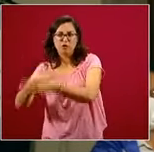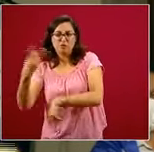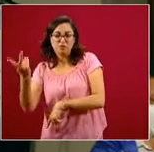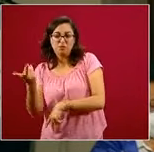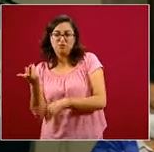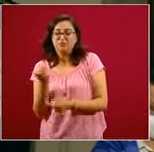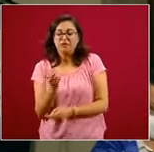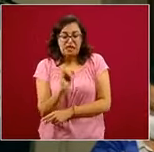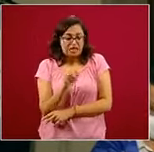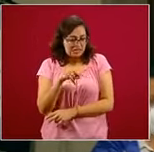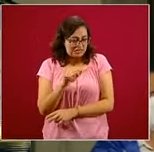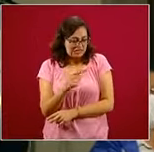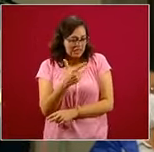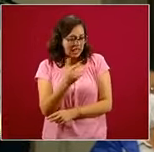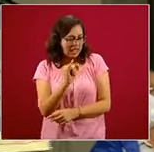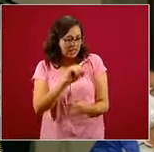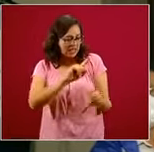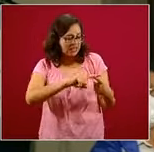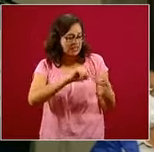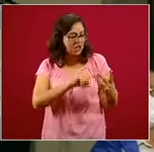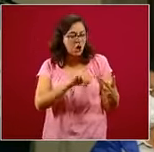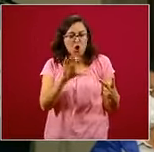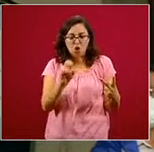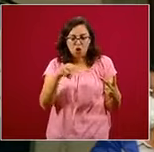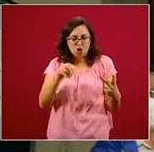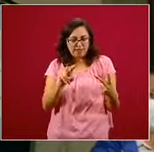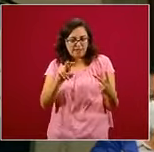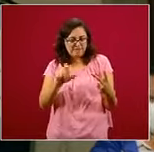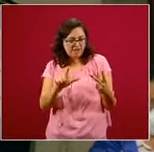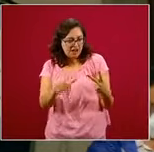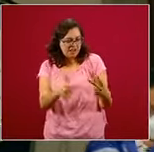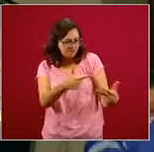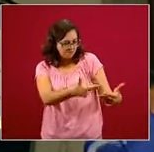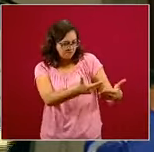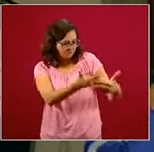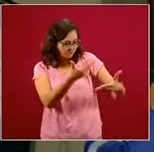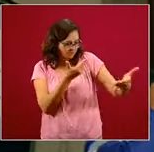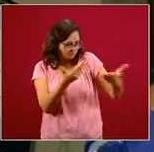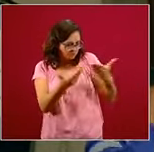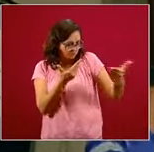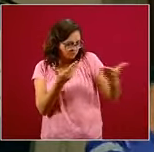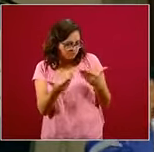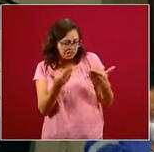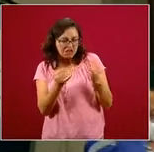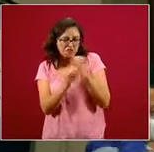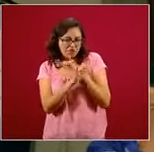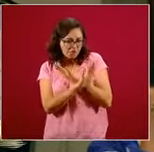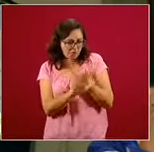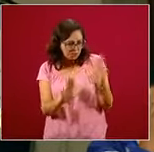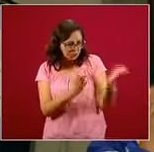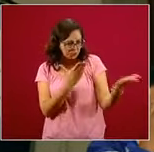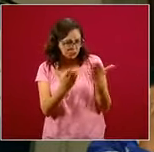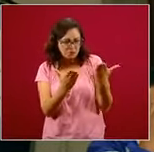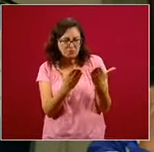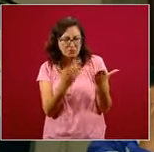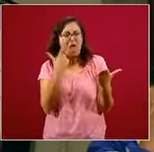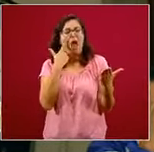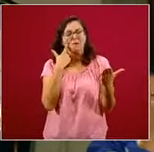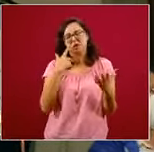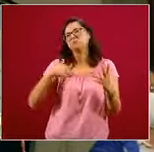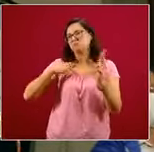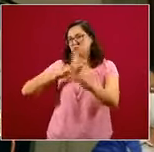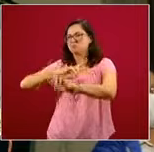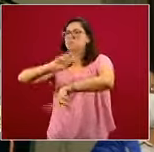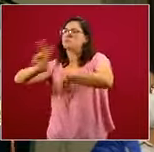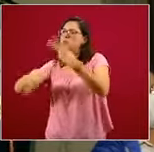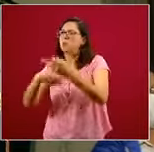el Inegi y que ha dado el Coneval respecto a este municipio y quisimos verificarlo en la realidad.